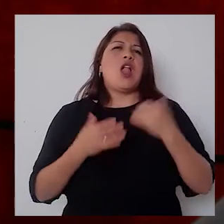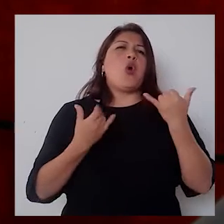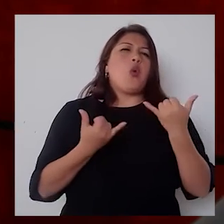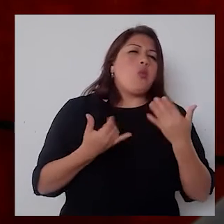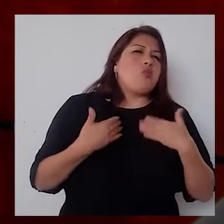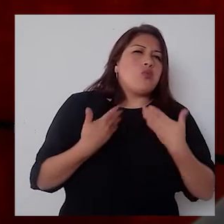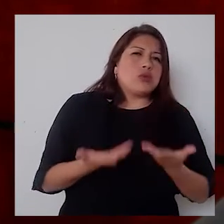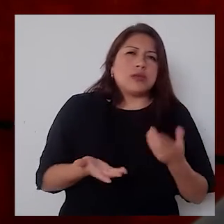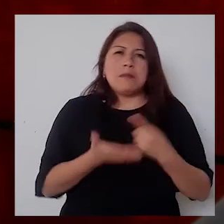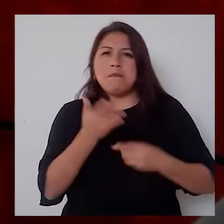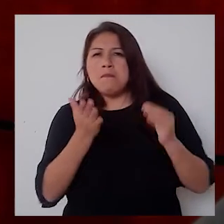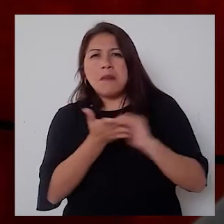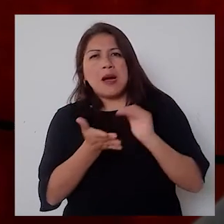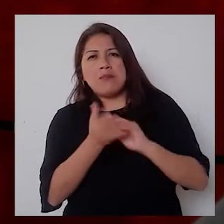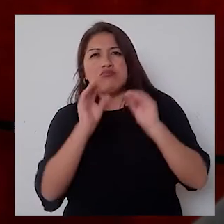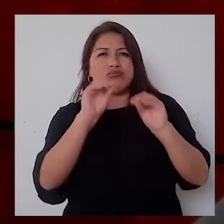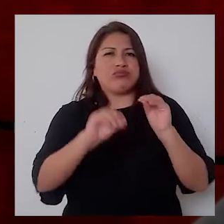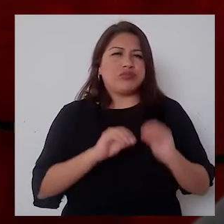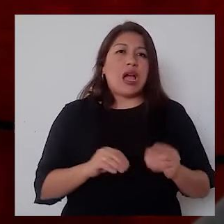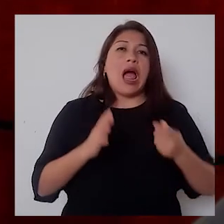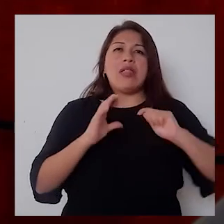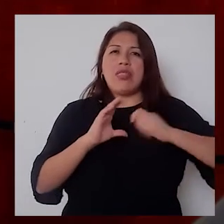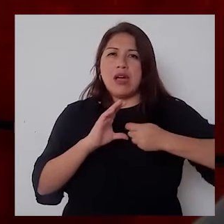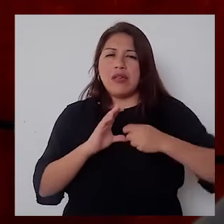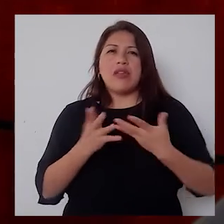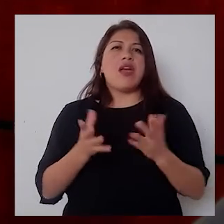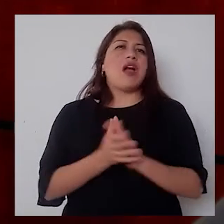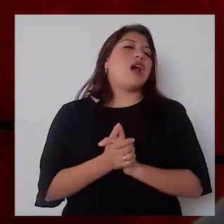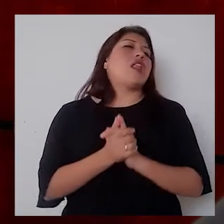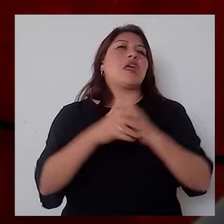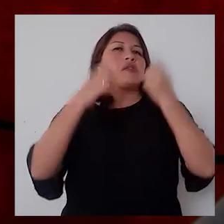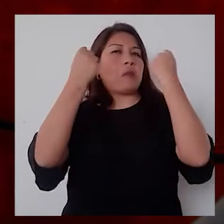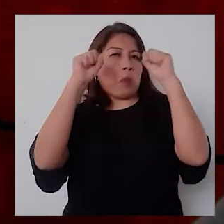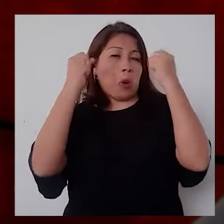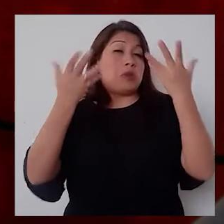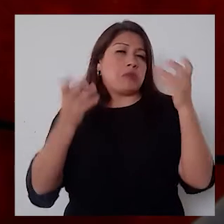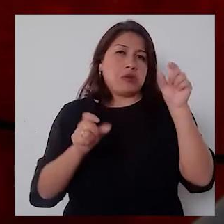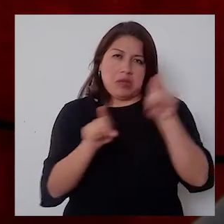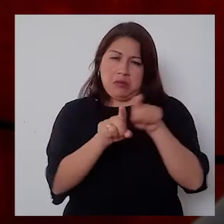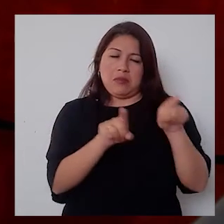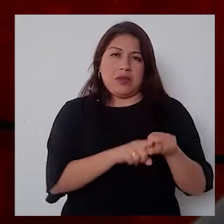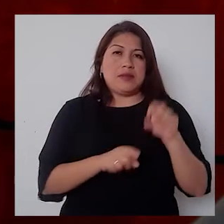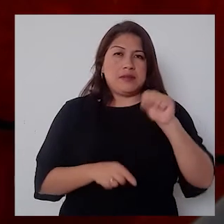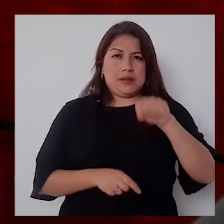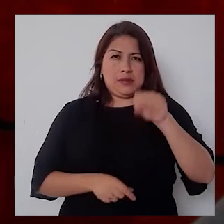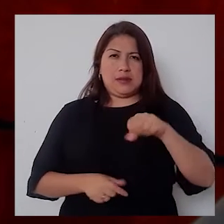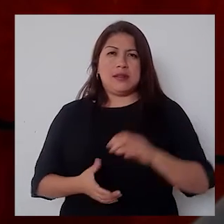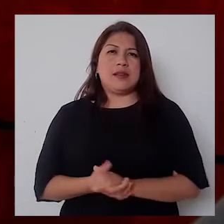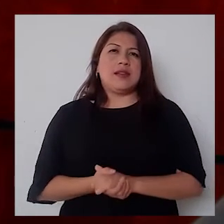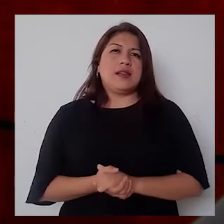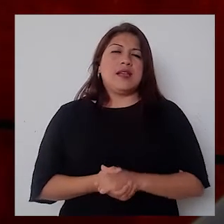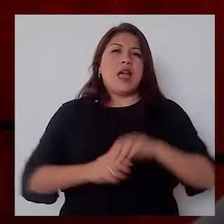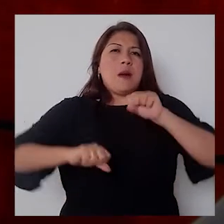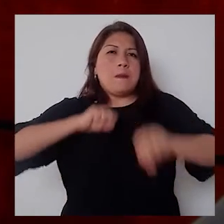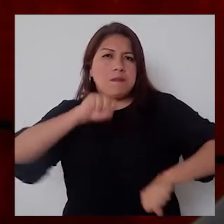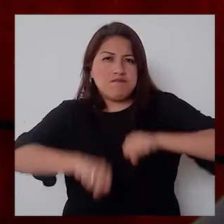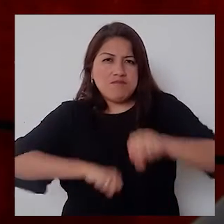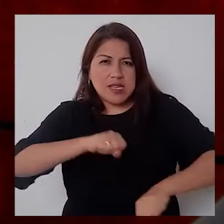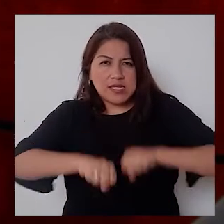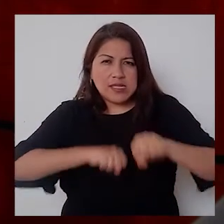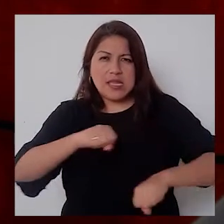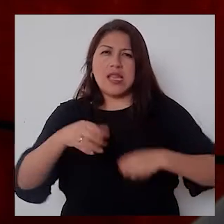culturales, artísticos, pero por supuesto que también deportivos, ¿no? En los cuales destacan la bicicleta,